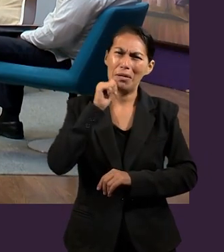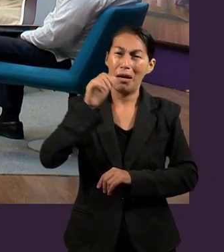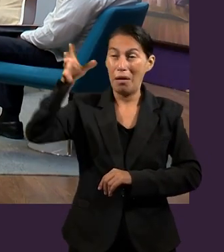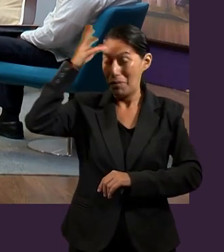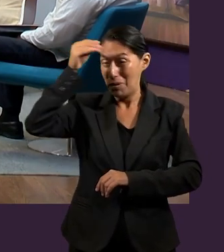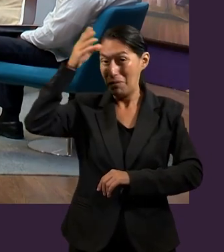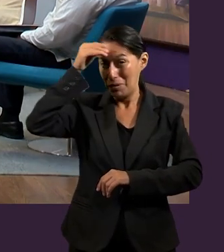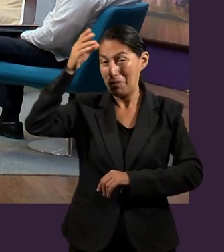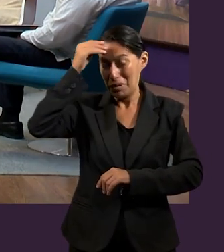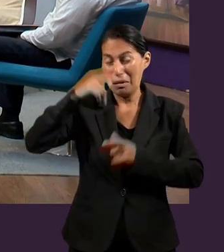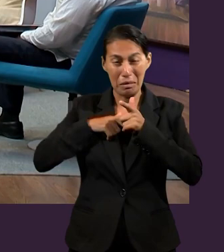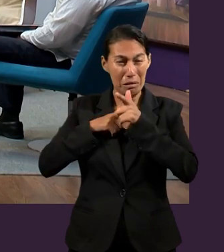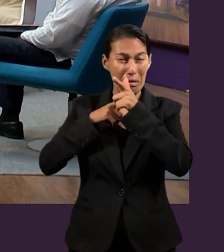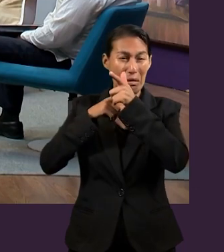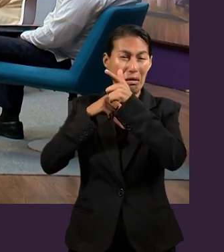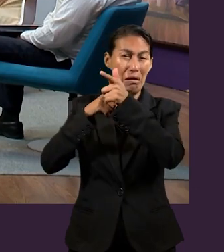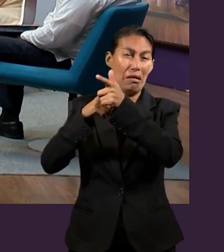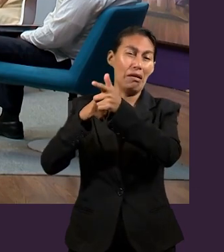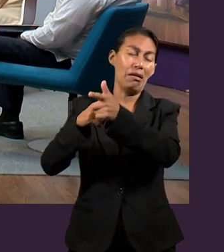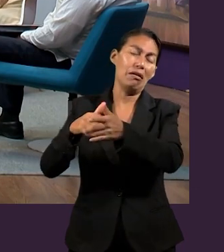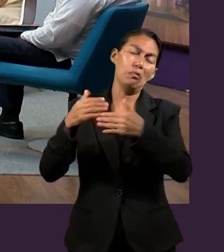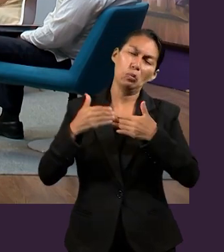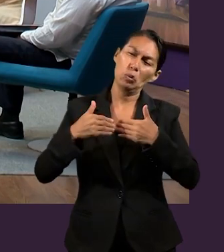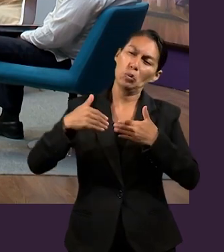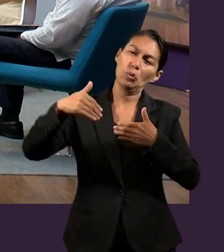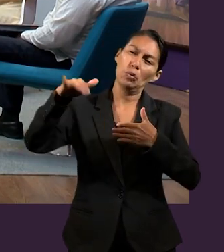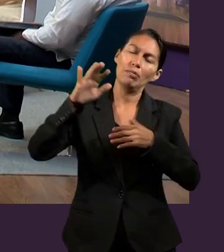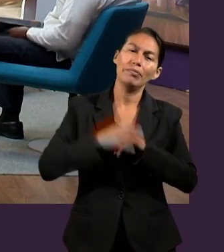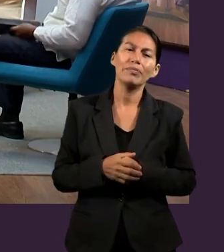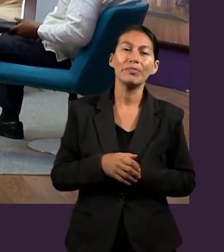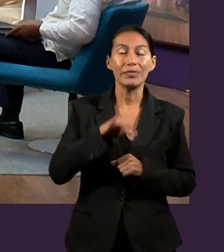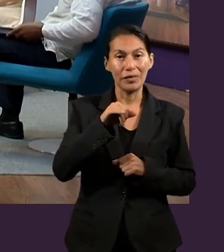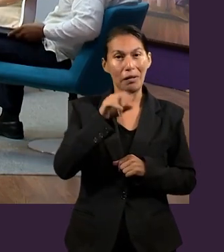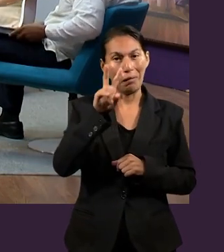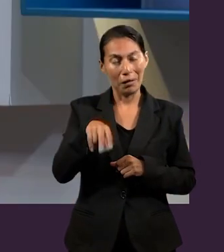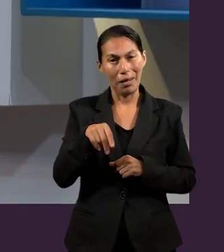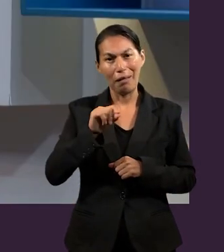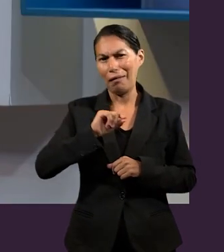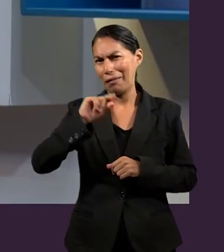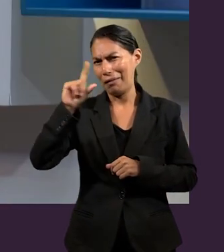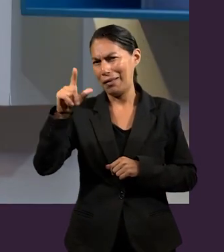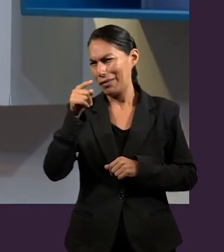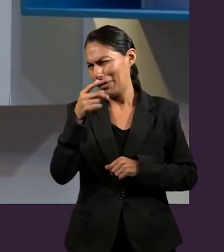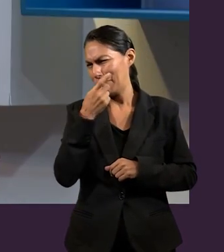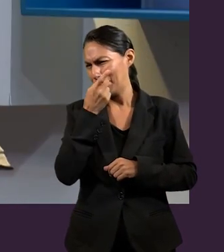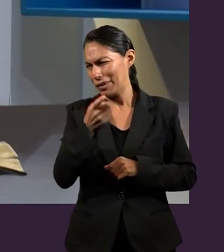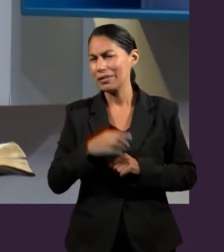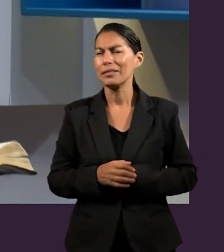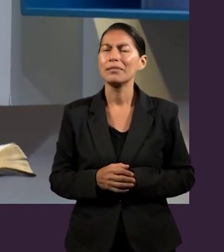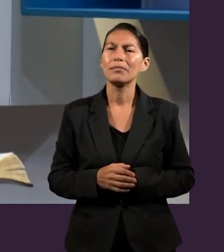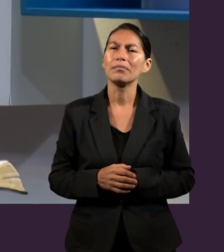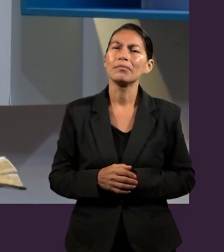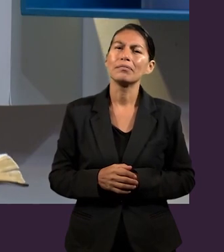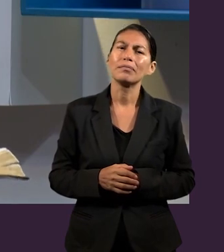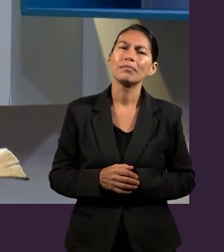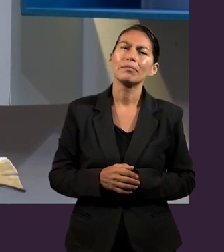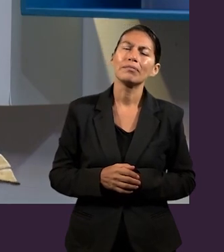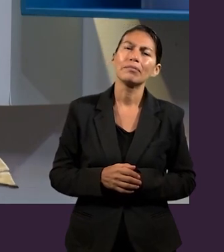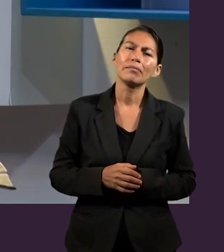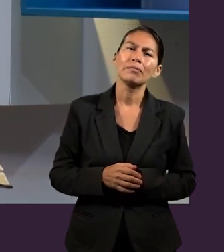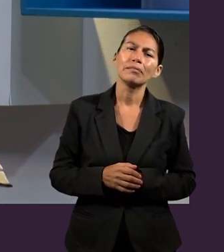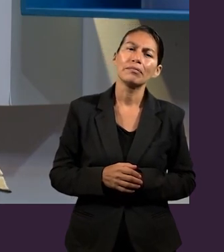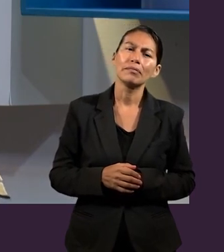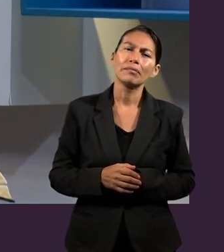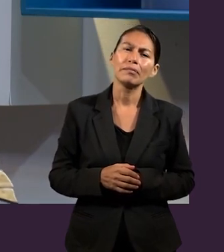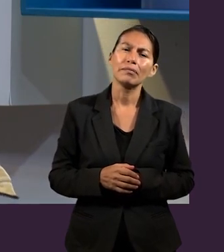nuestra vida, para todos los siglos, para toda la humanidad. Excelente, Adelie. Qué bueno que lo mencionas así. Estas